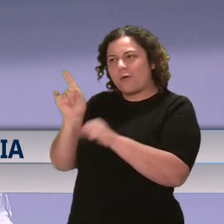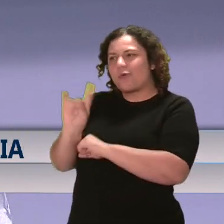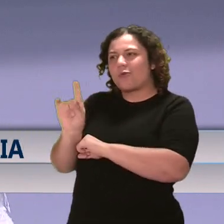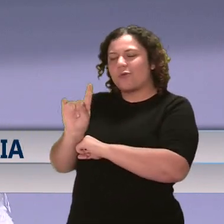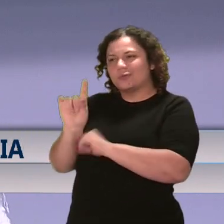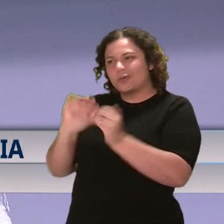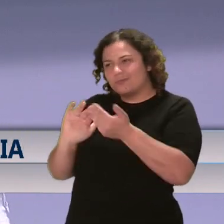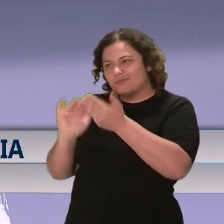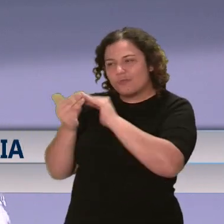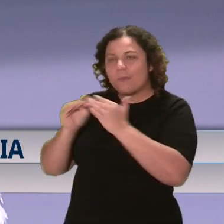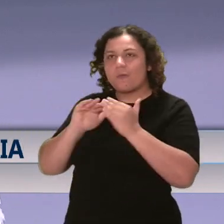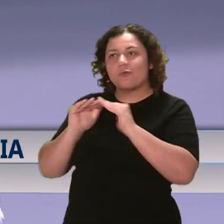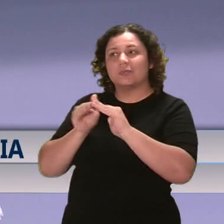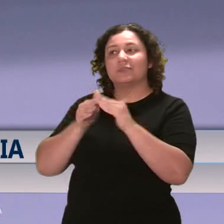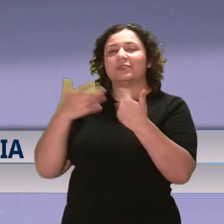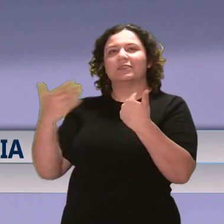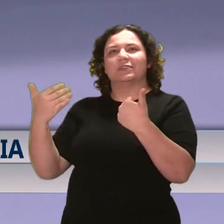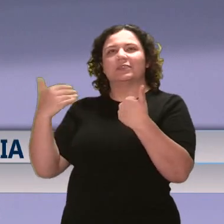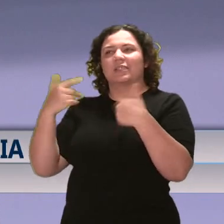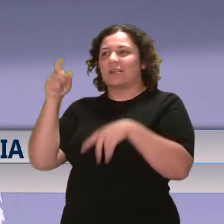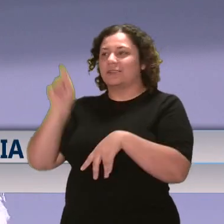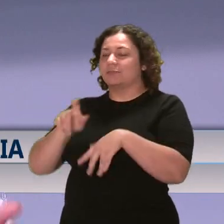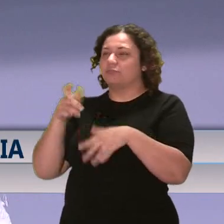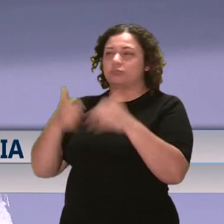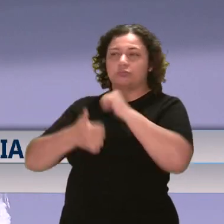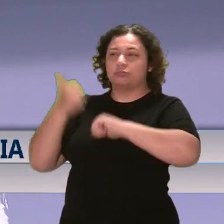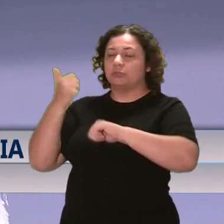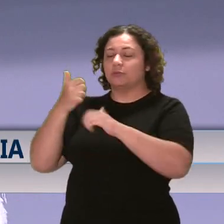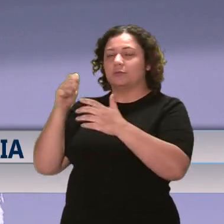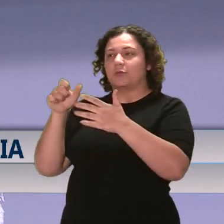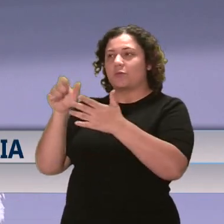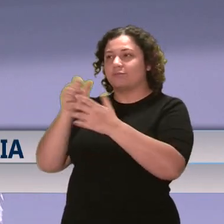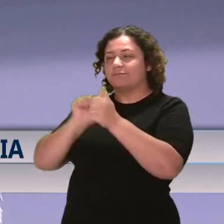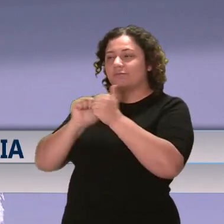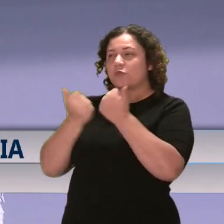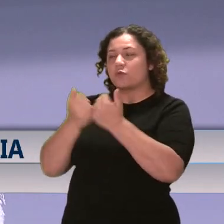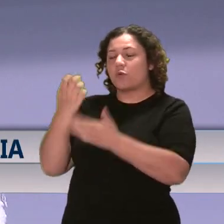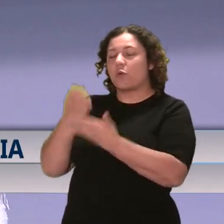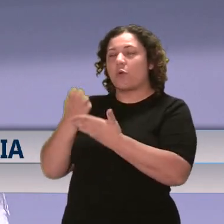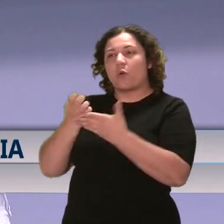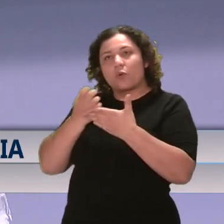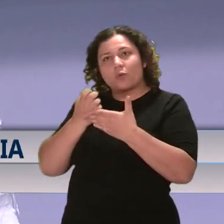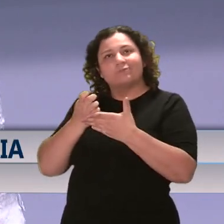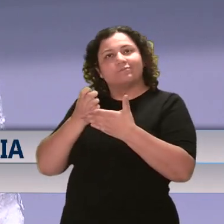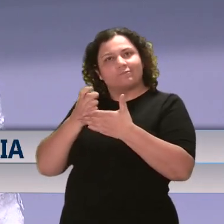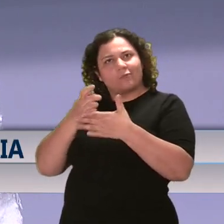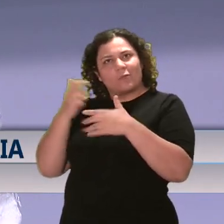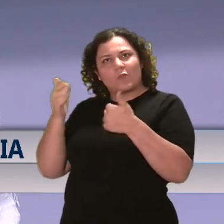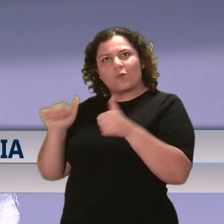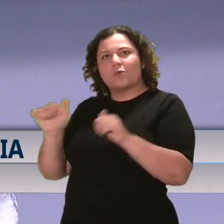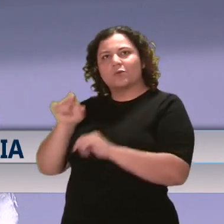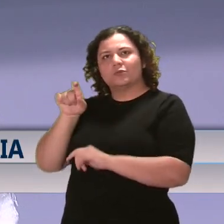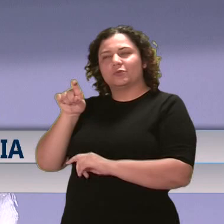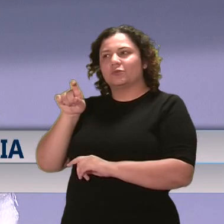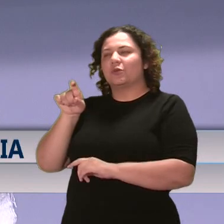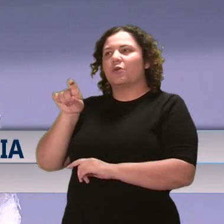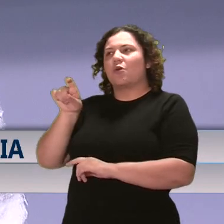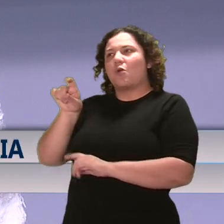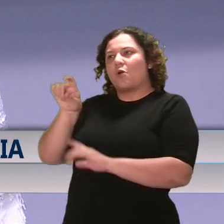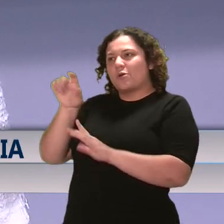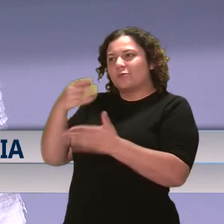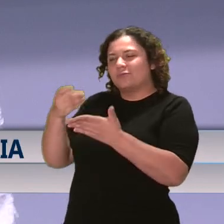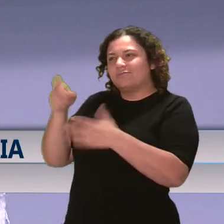comunidades donde la mayor necesidad socioeconómica entre otras necesidades, también llamadas como centros 330. 330,